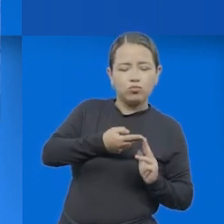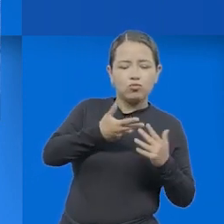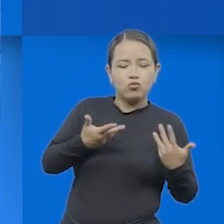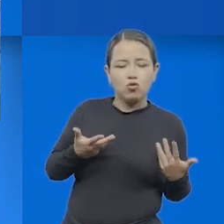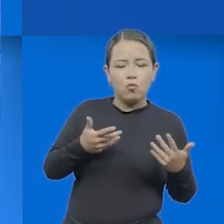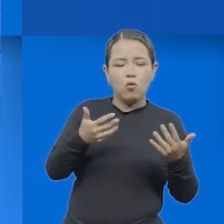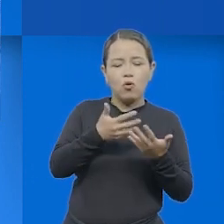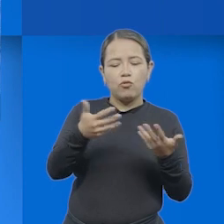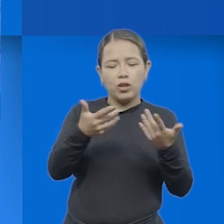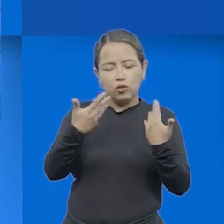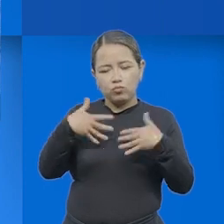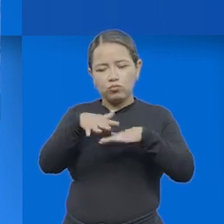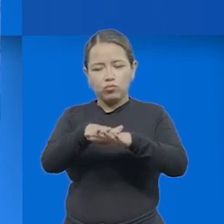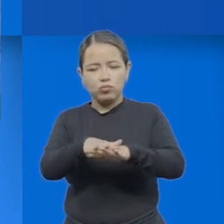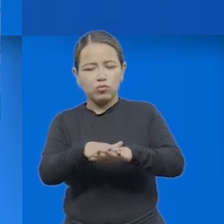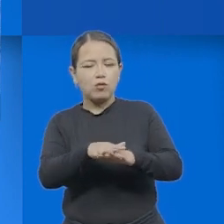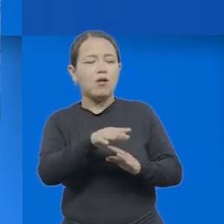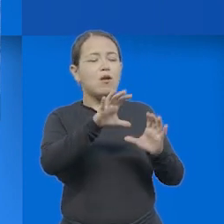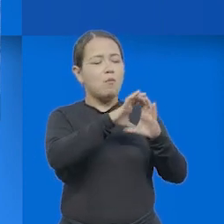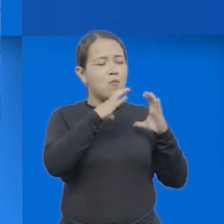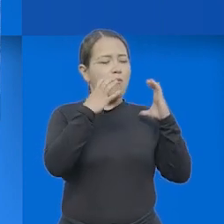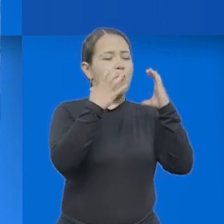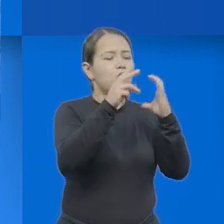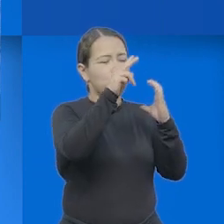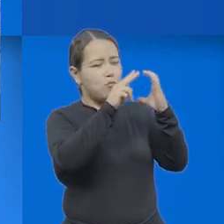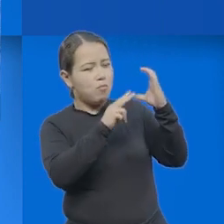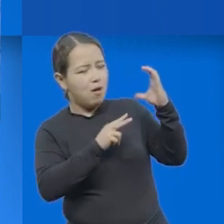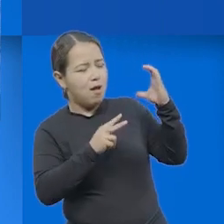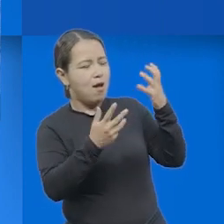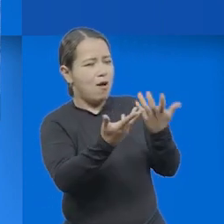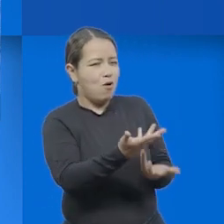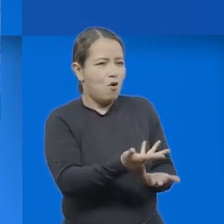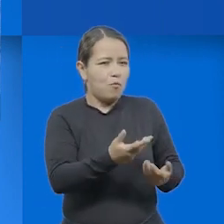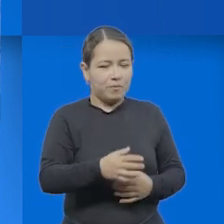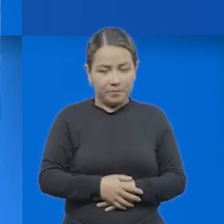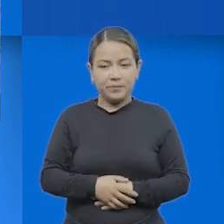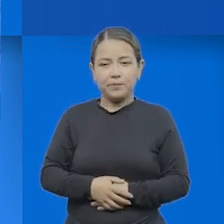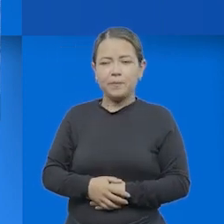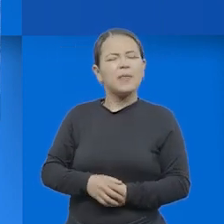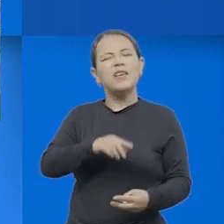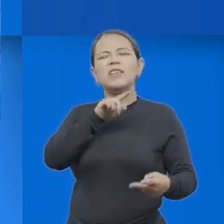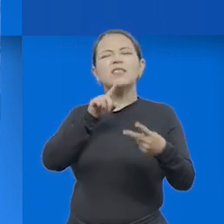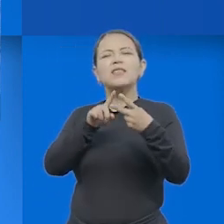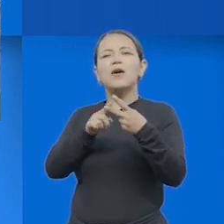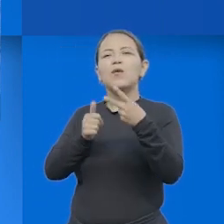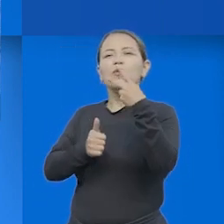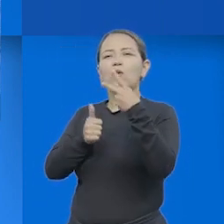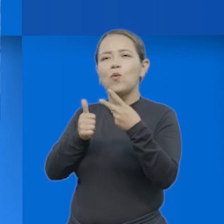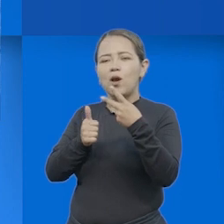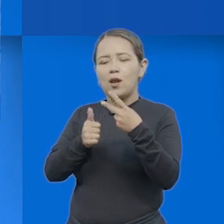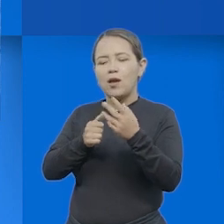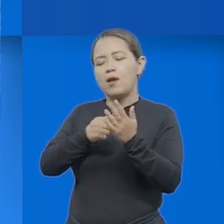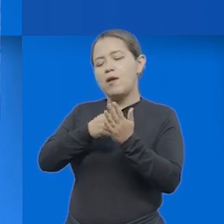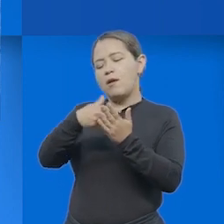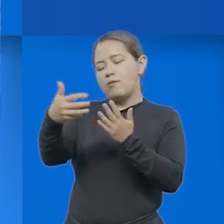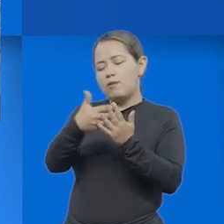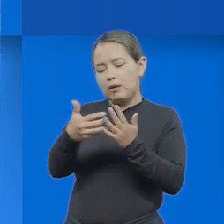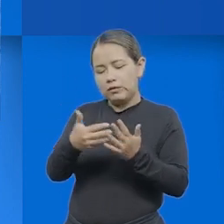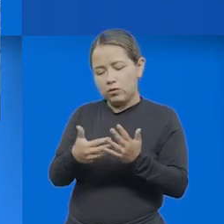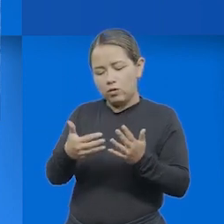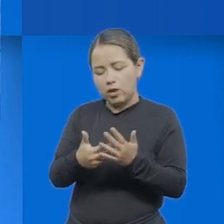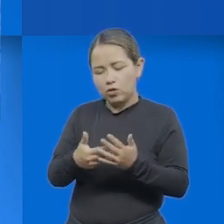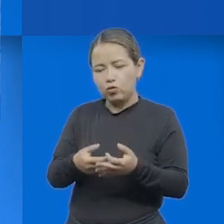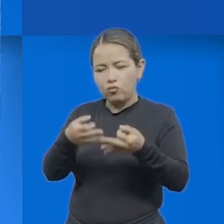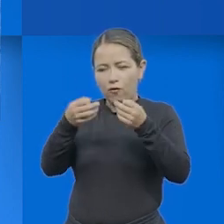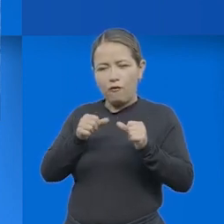intertextualidad como ejercicio de lectura del mundo. Y el segundo sería producir el borrador de un texto